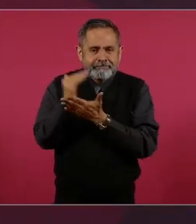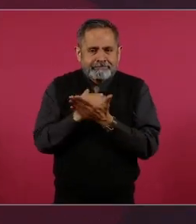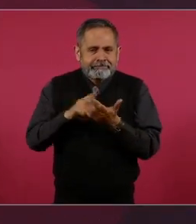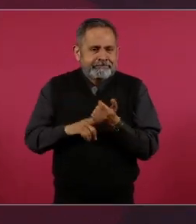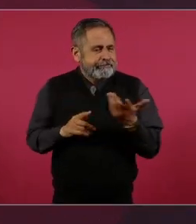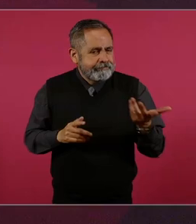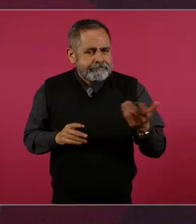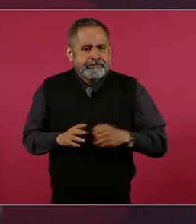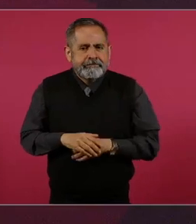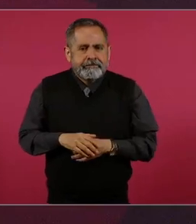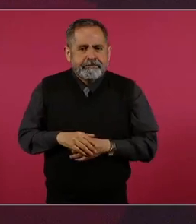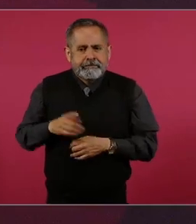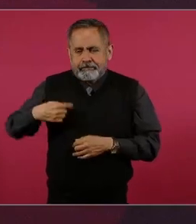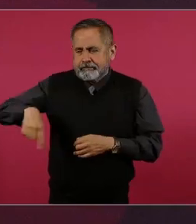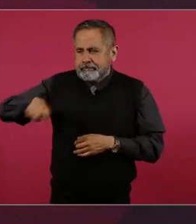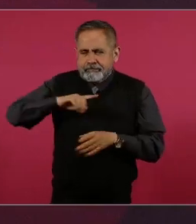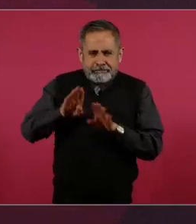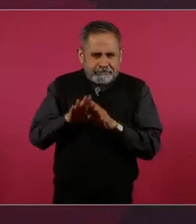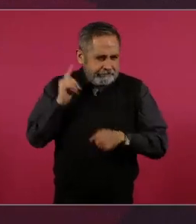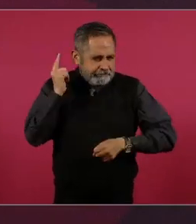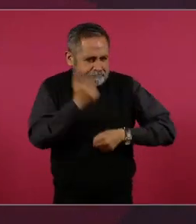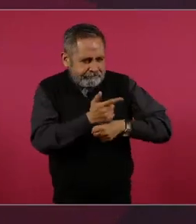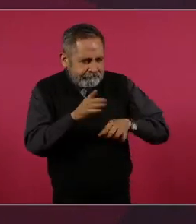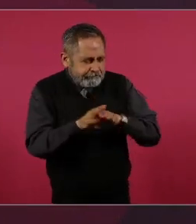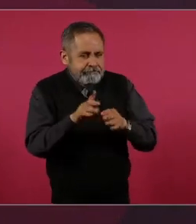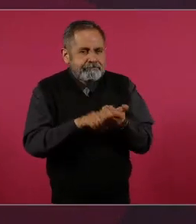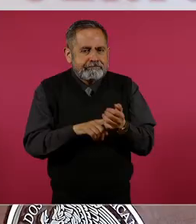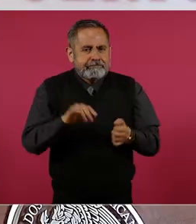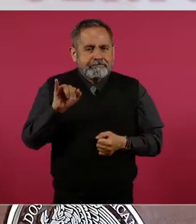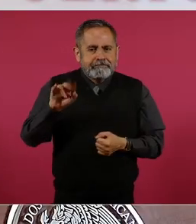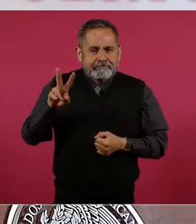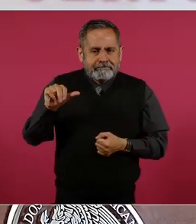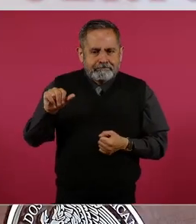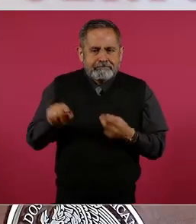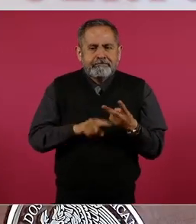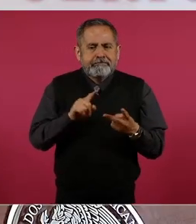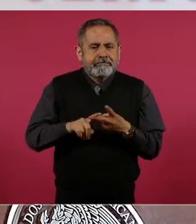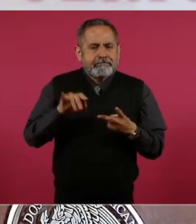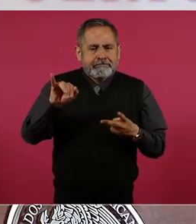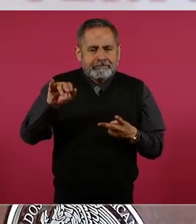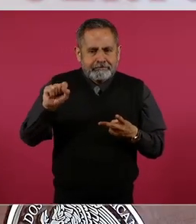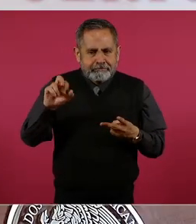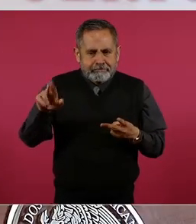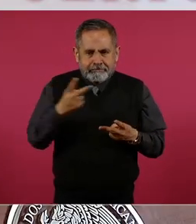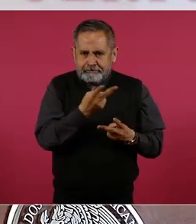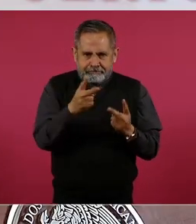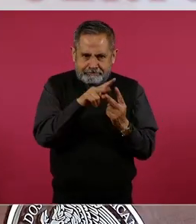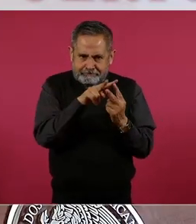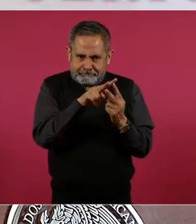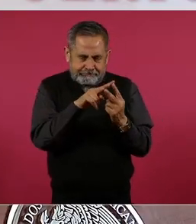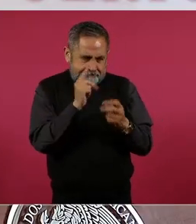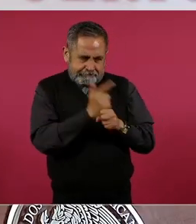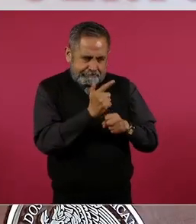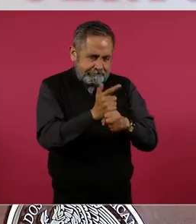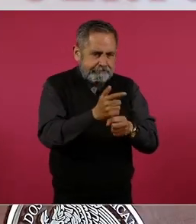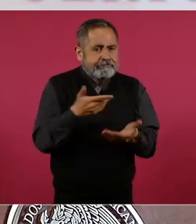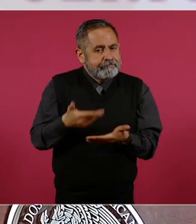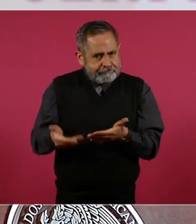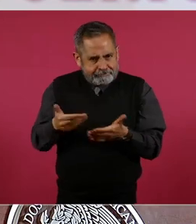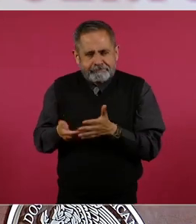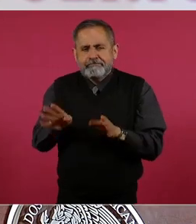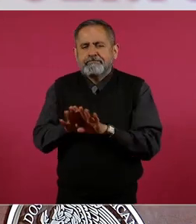Entonces, la afectación al fisco es por dos partes, por el IVA y por el impuesto sobre la renta. Hoy en día ya tenemos